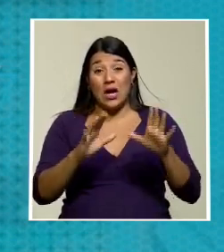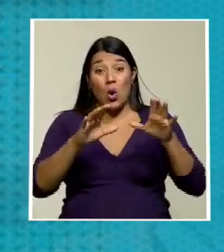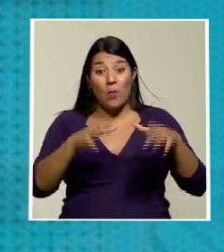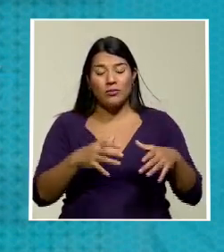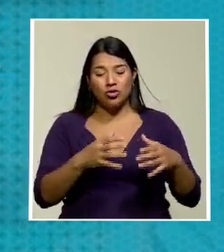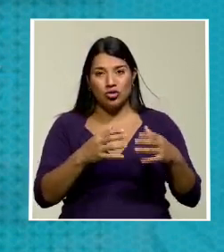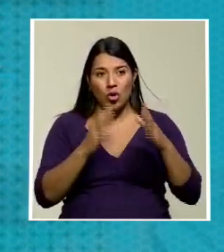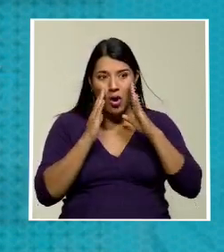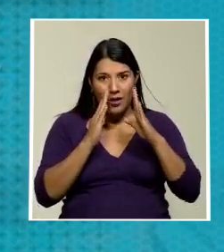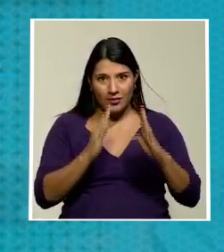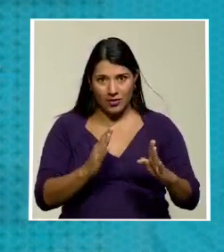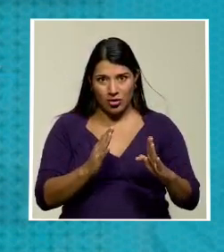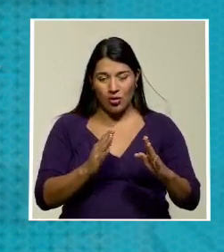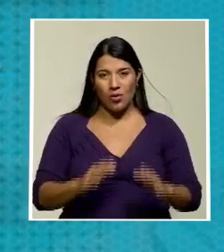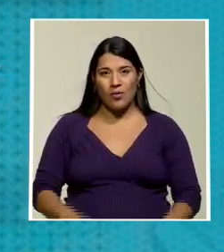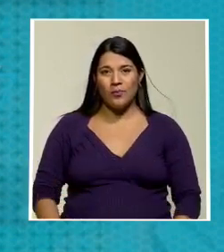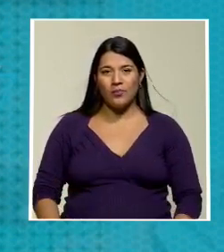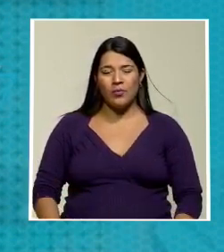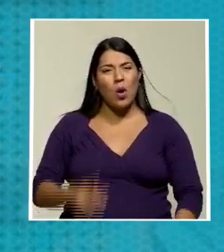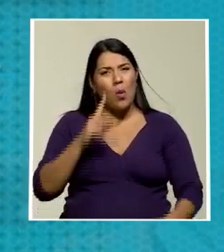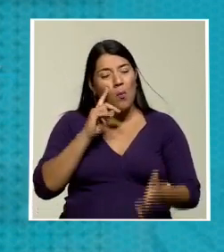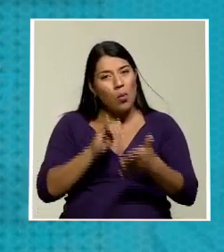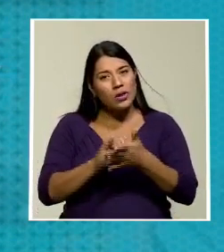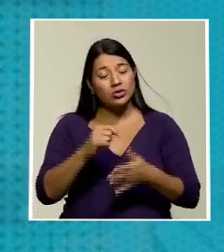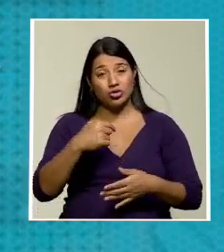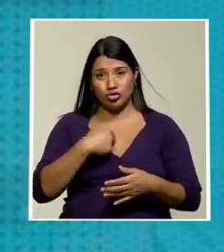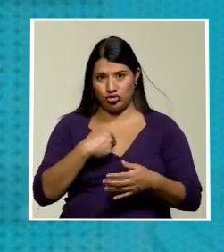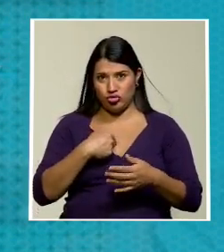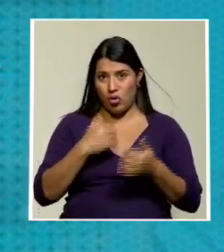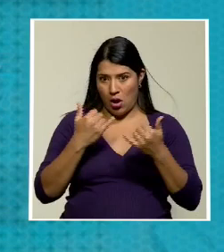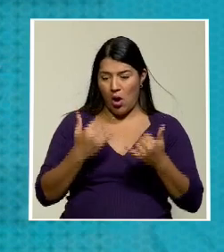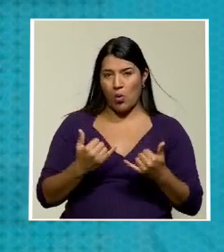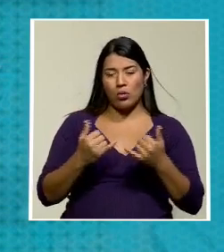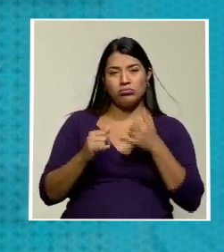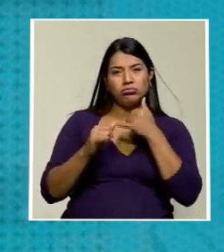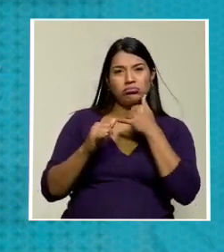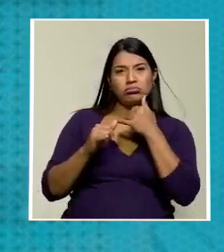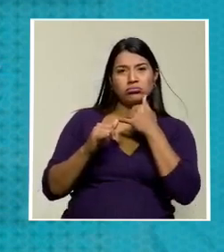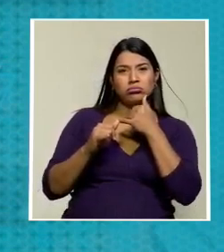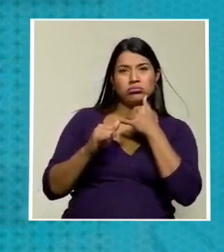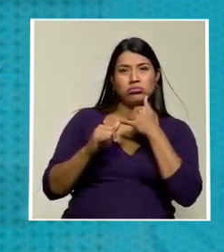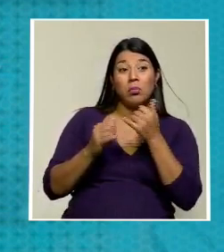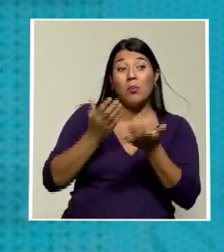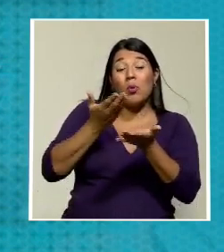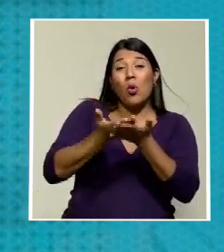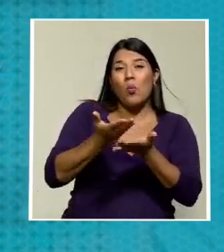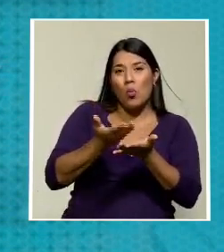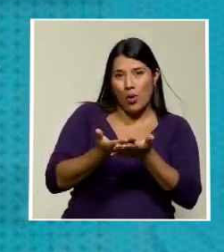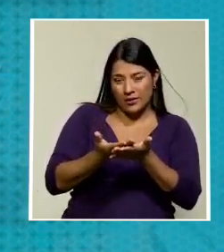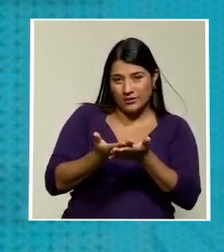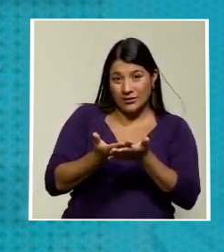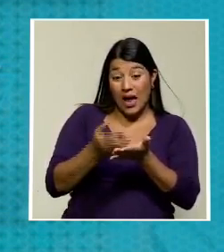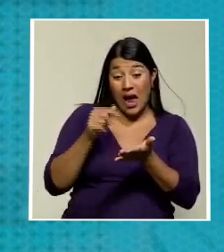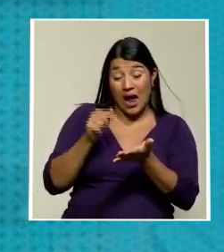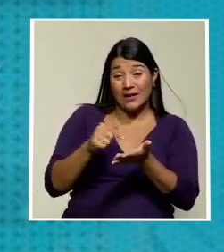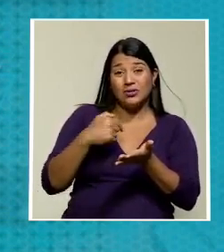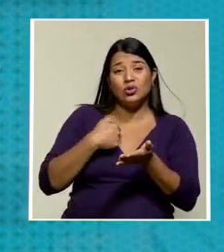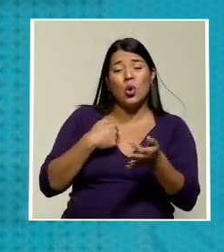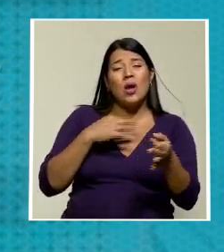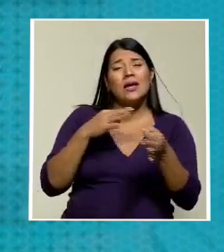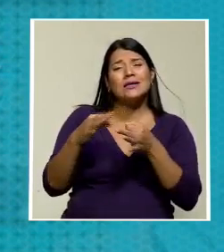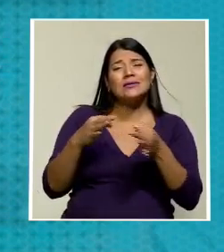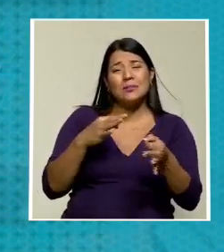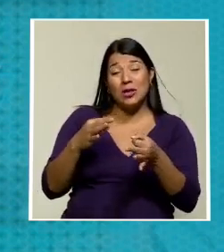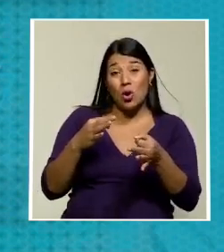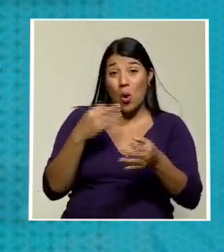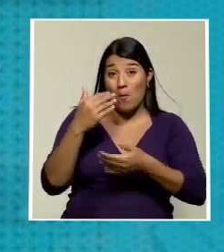de constitucionalidad por eso presenté un dictamen de minoría en el que explico que el procedimiento